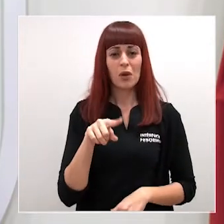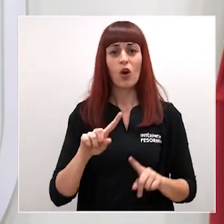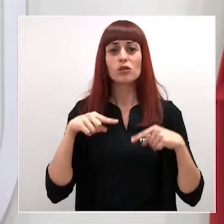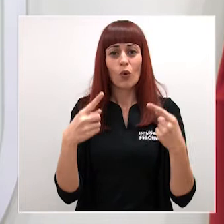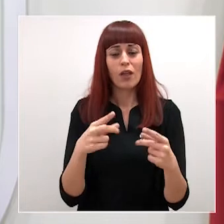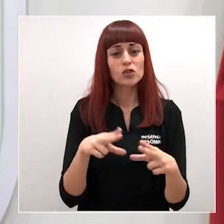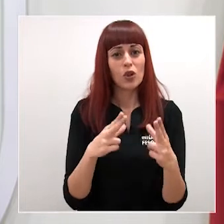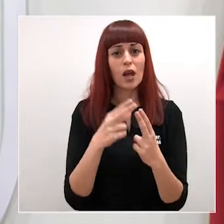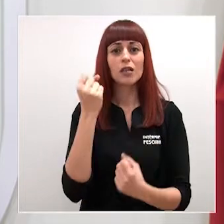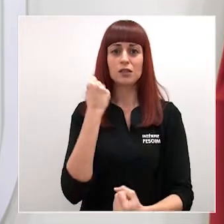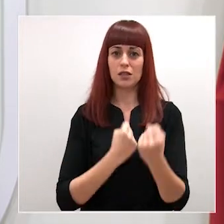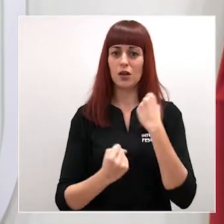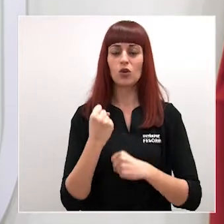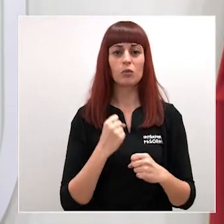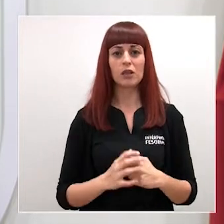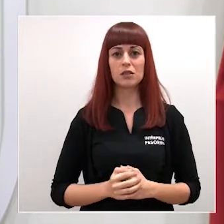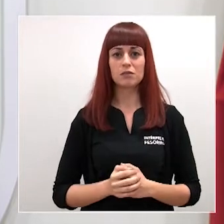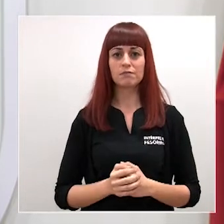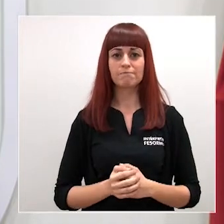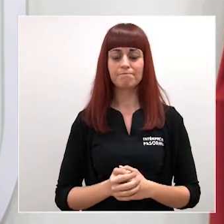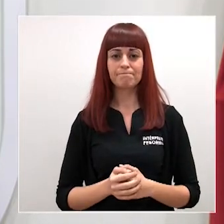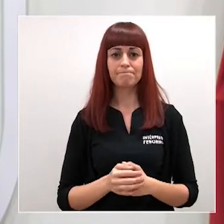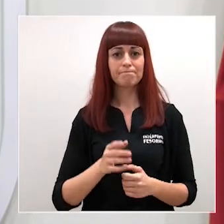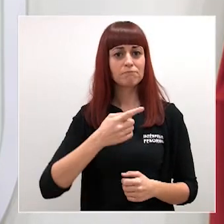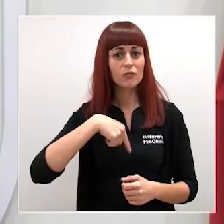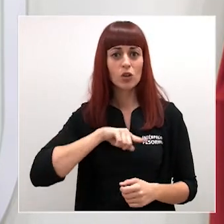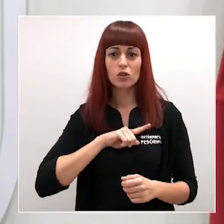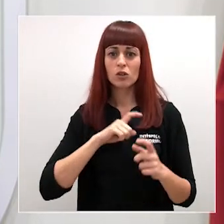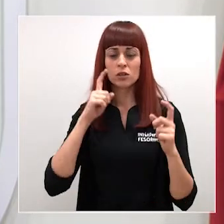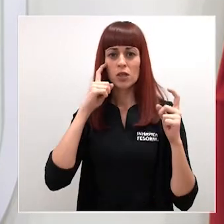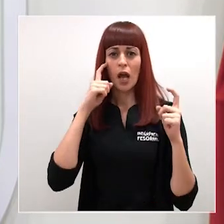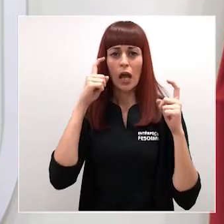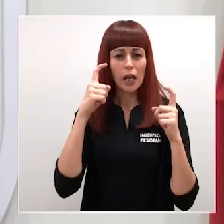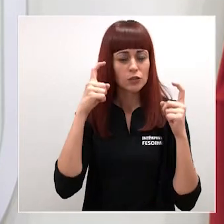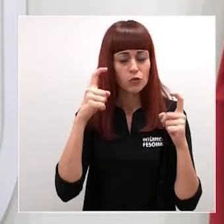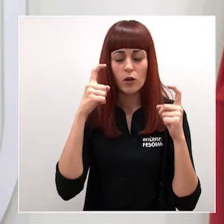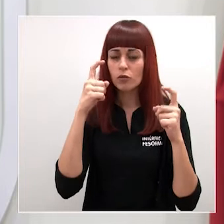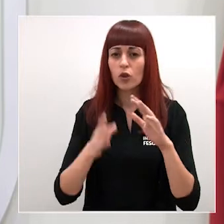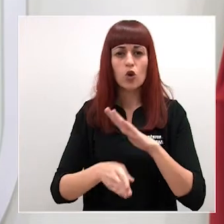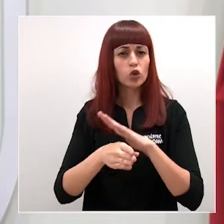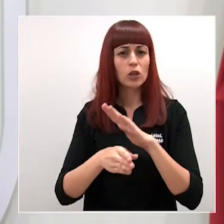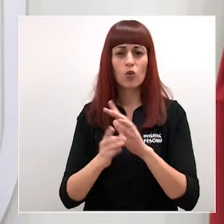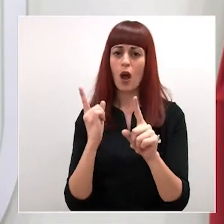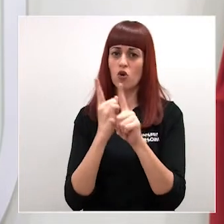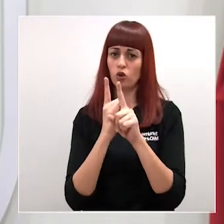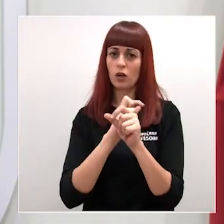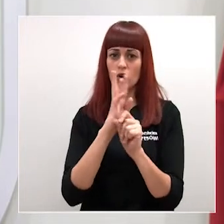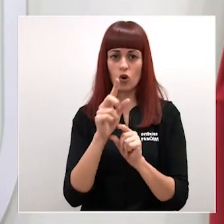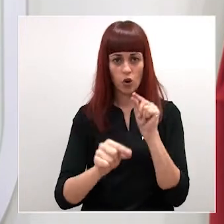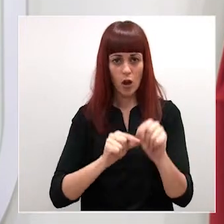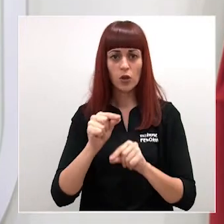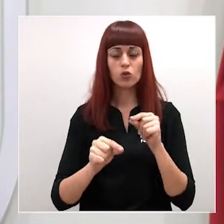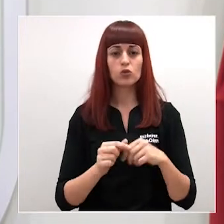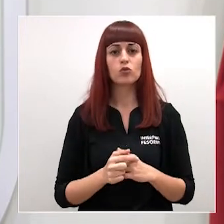económicas. No vamos a regatear ningún esfuerzo en la lucha contra el coronavirus. Vamos a